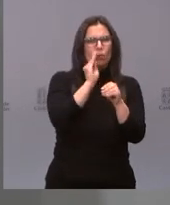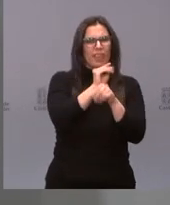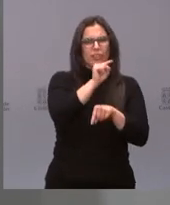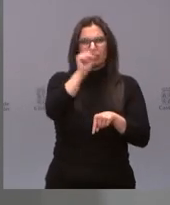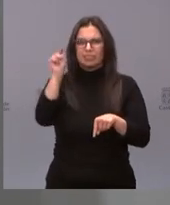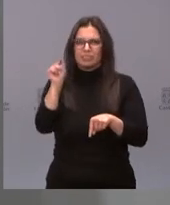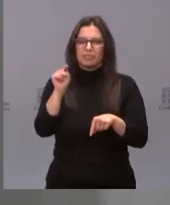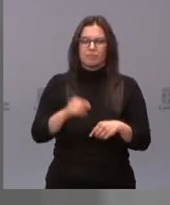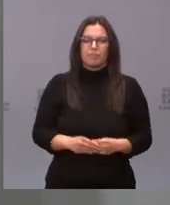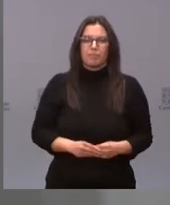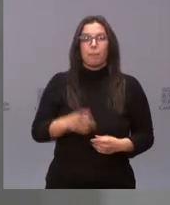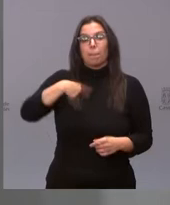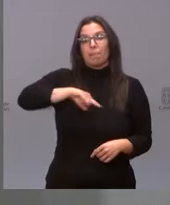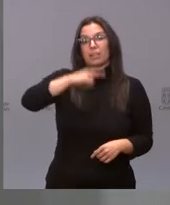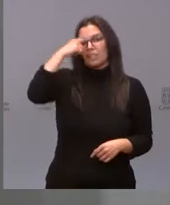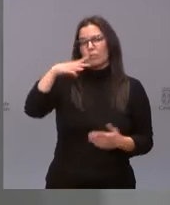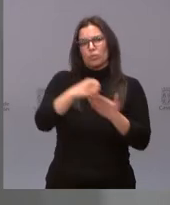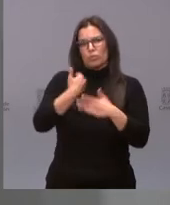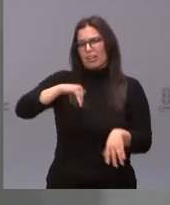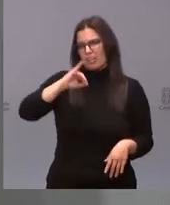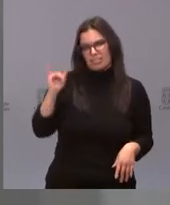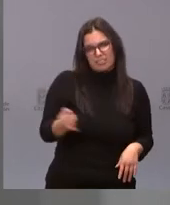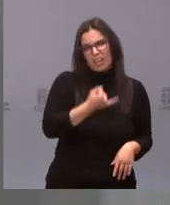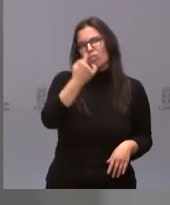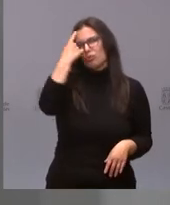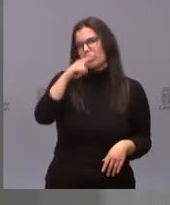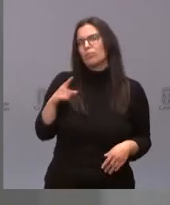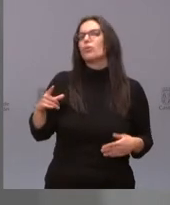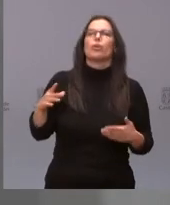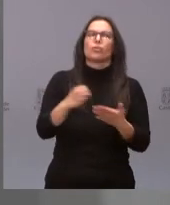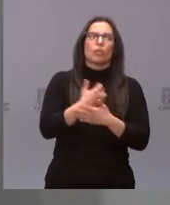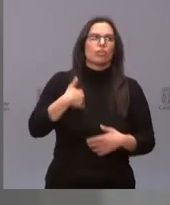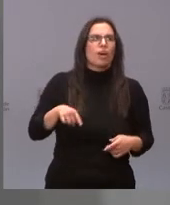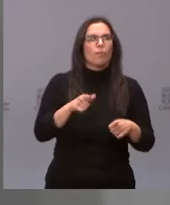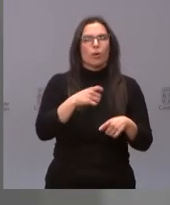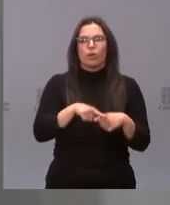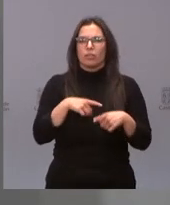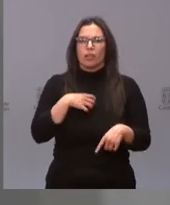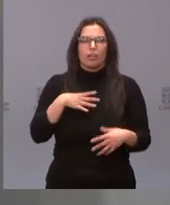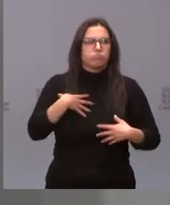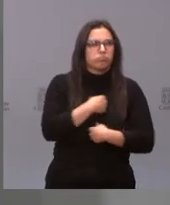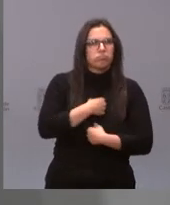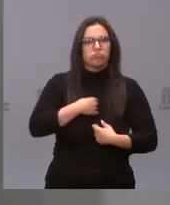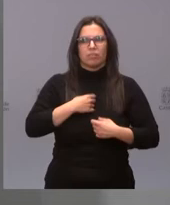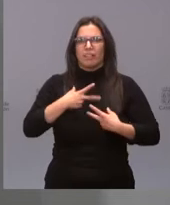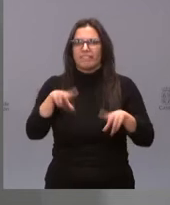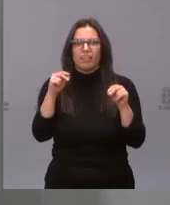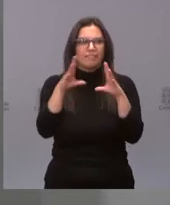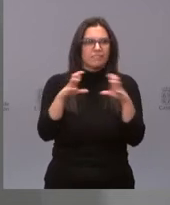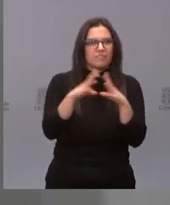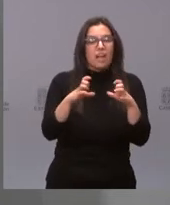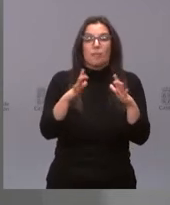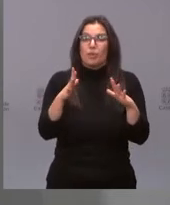muy cuidadosos. Sabemos que estamos todos cansados, sabemos que todos tenemos fatiga pandémica, queremos ya salir de esto, pero este